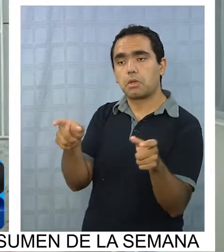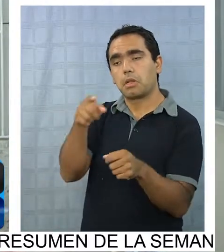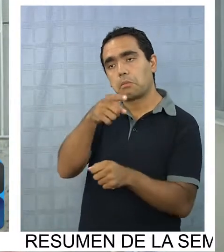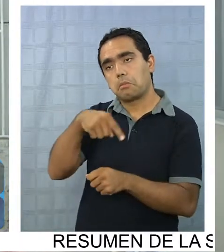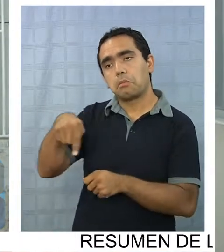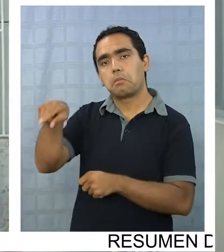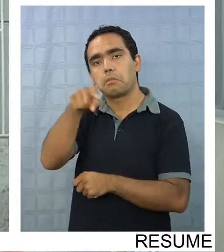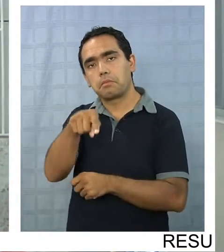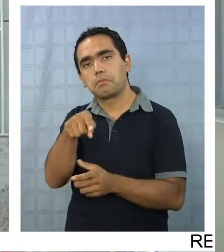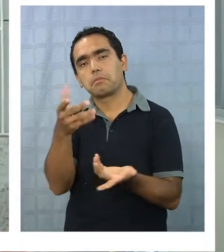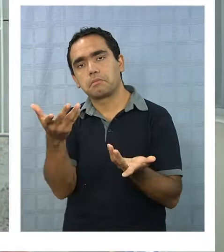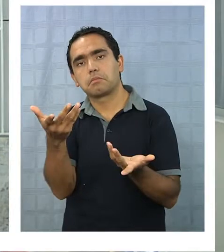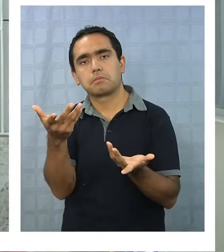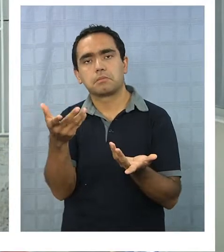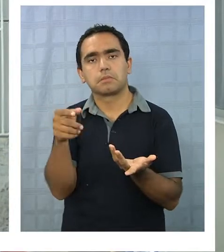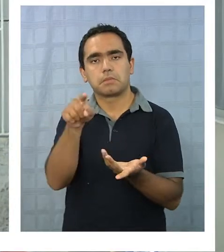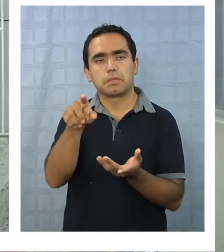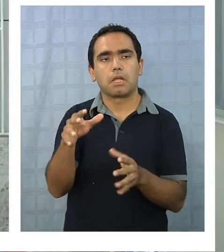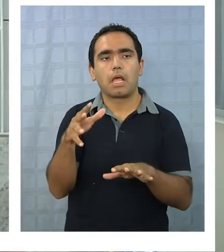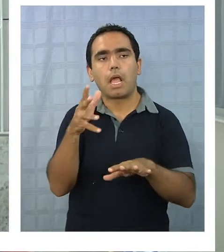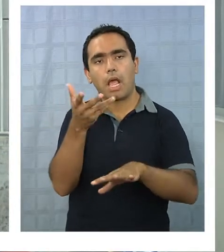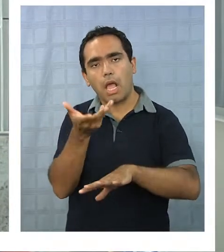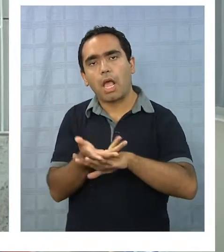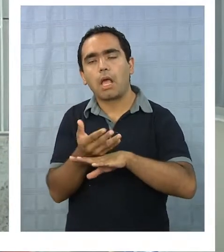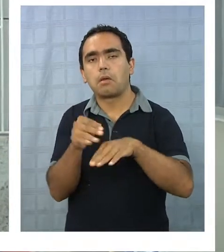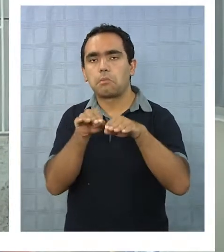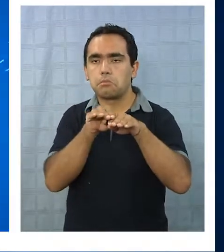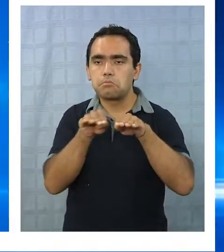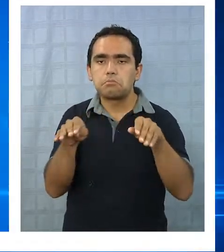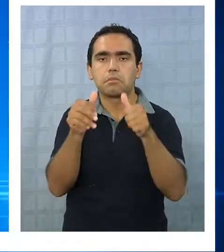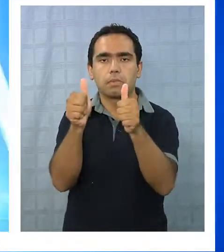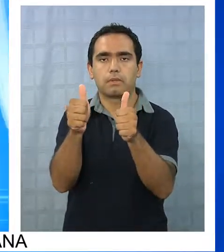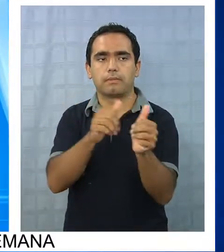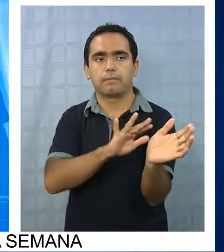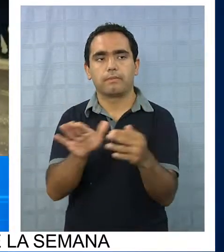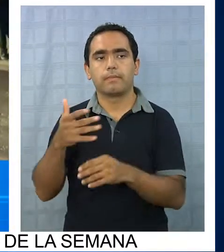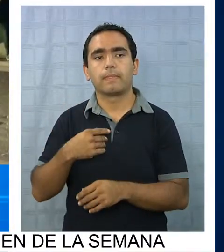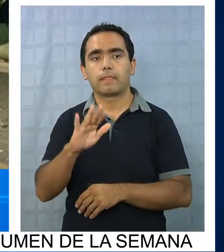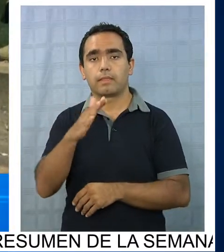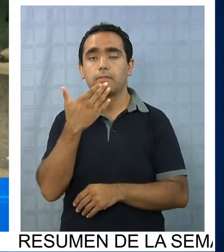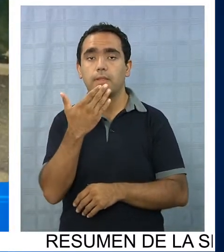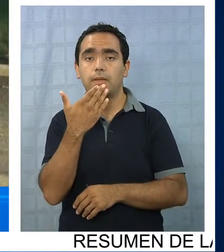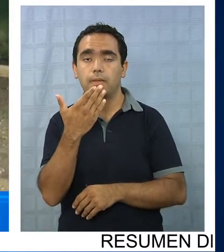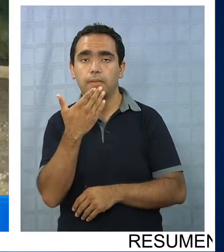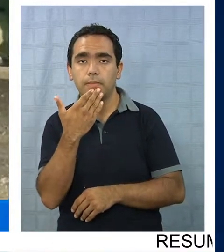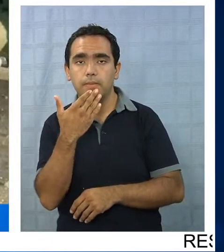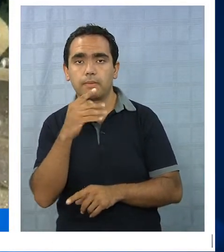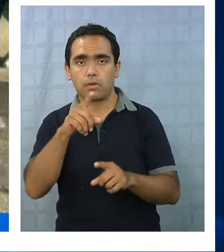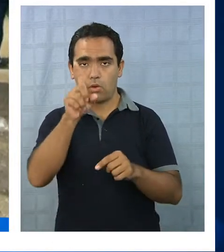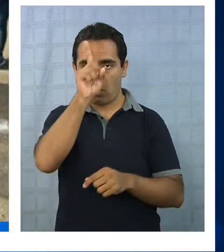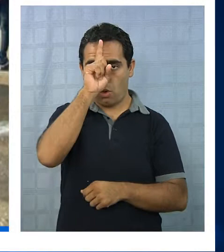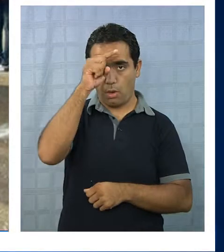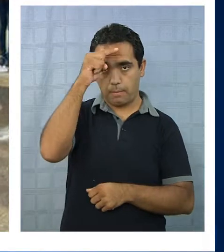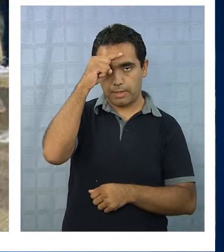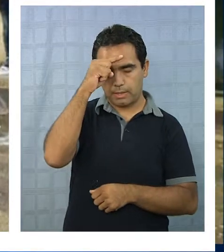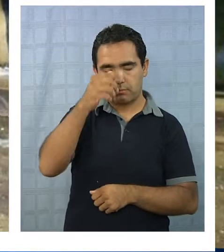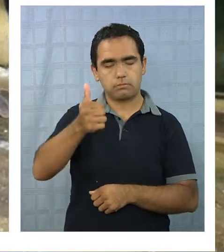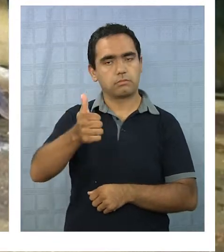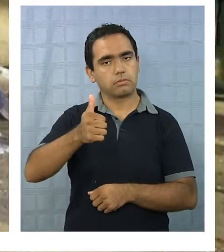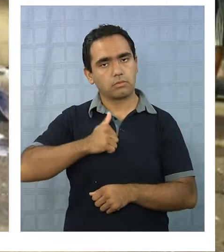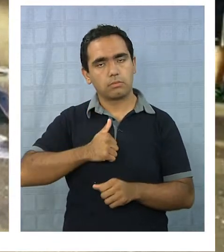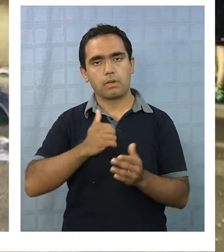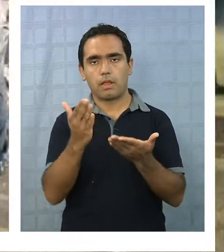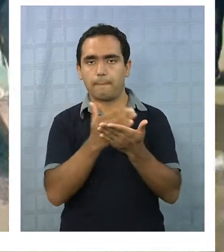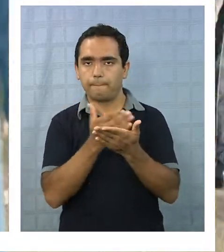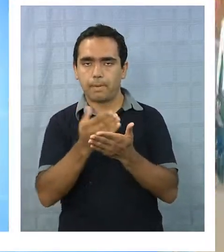se maneja el concepto que están leves. Además sostiene que el hospital cumplió en totalidad con el plan